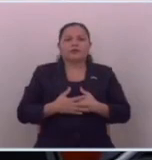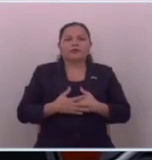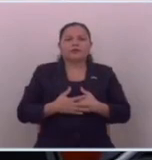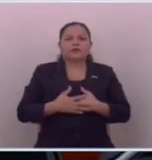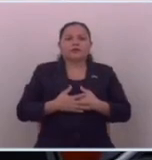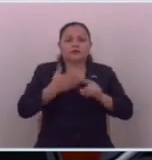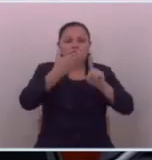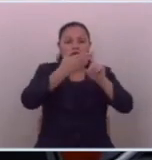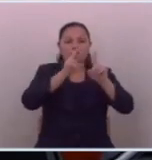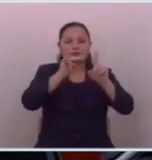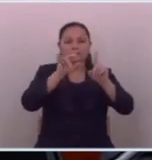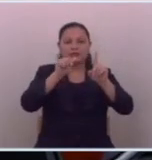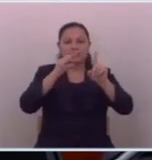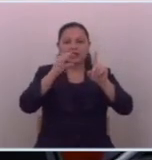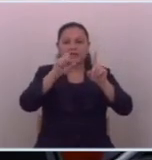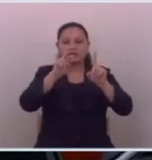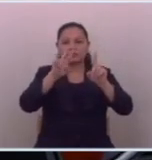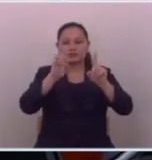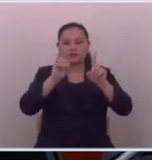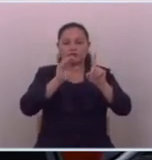Brian Alexander Castro